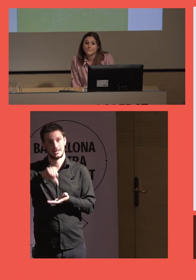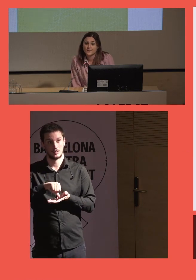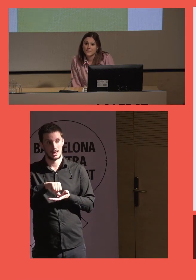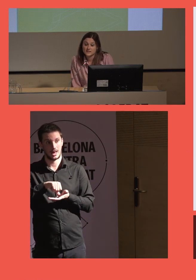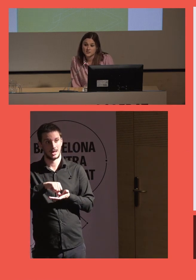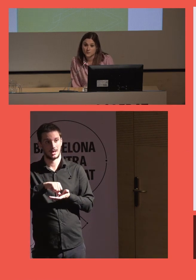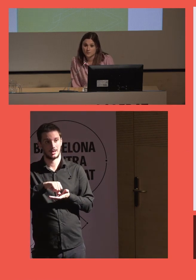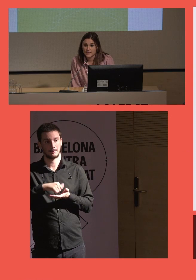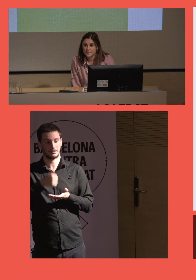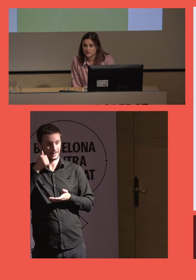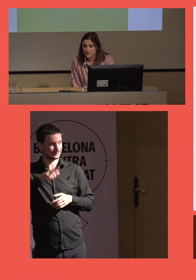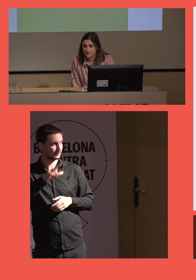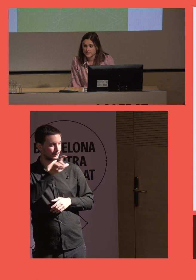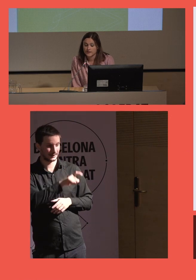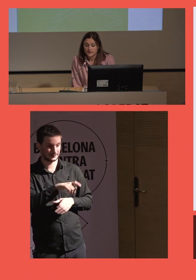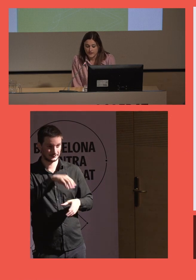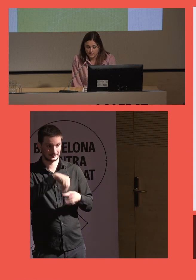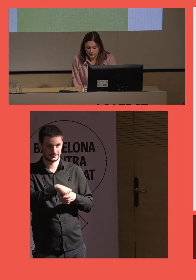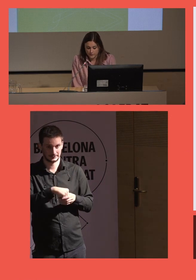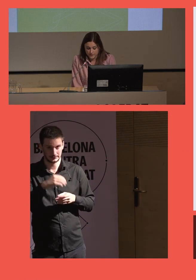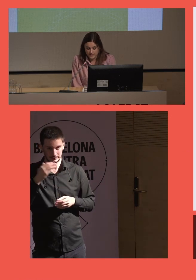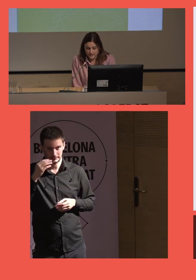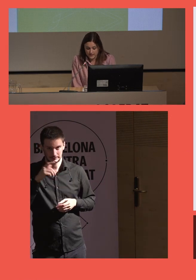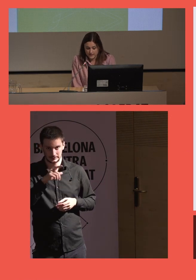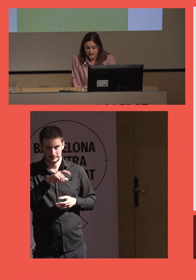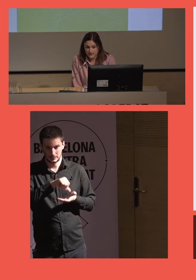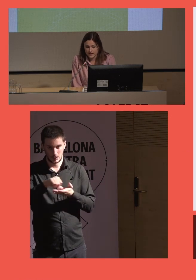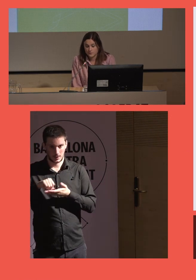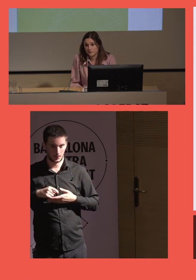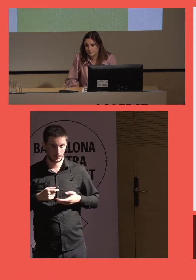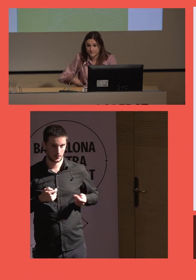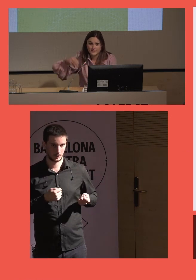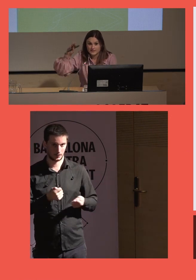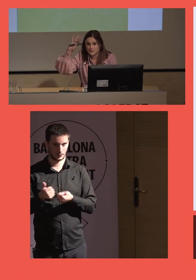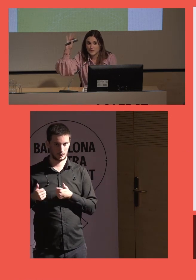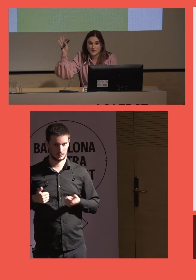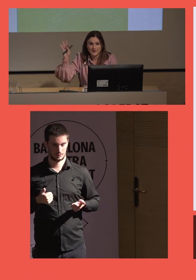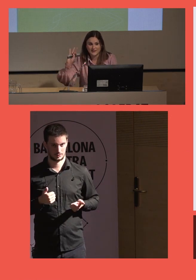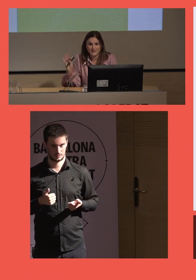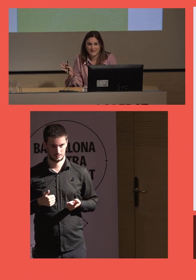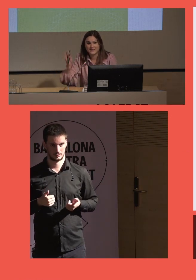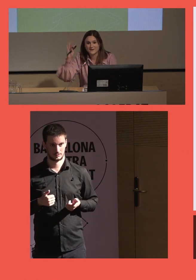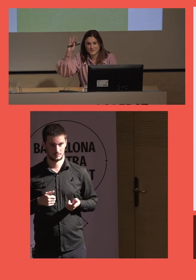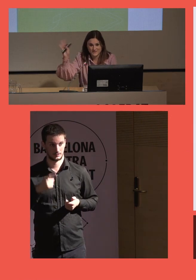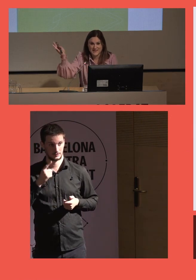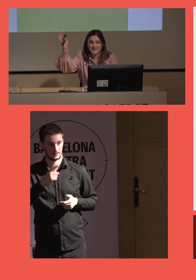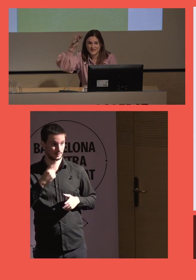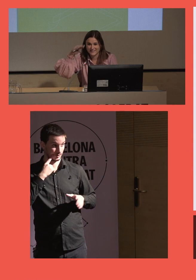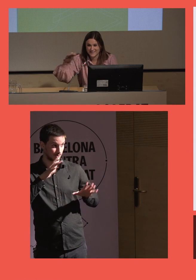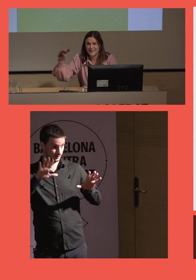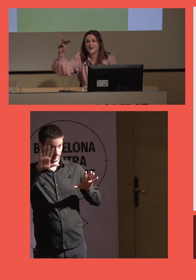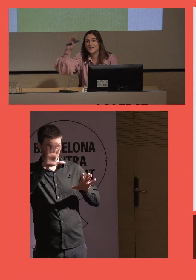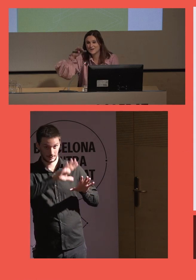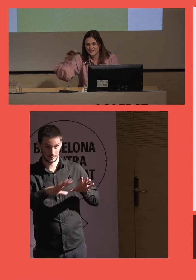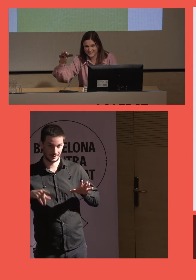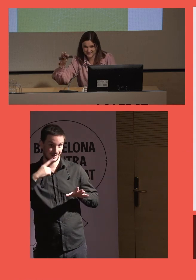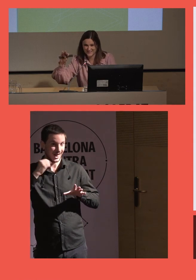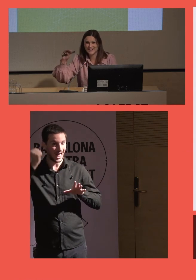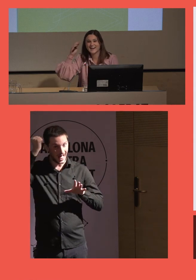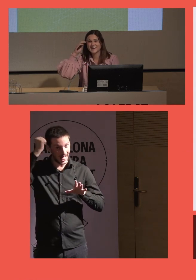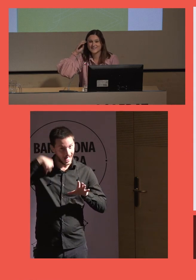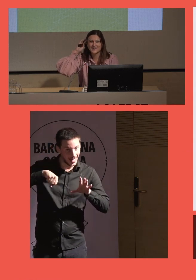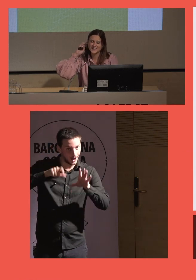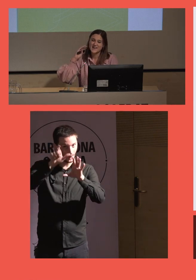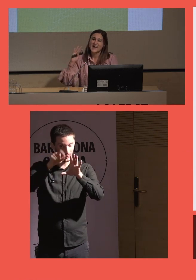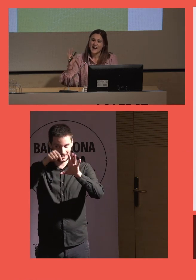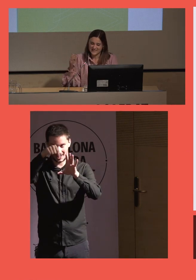más despoblada de España. Entonces, bueno, supongo que de geografía vamos bien, parte de Aragón, parte